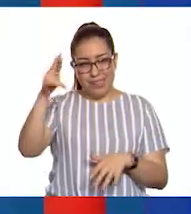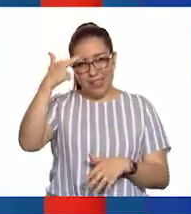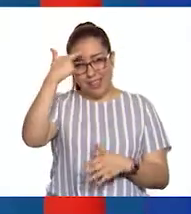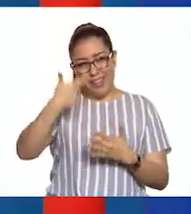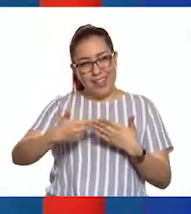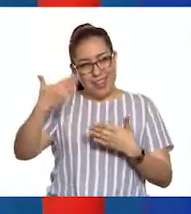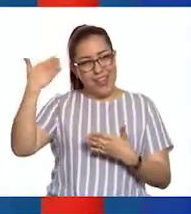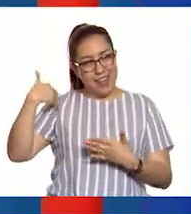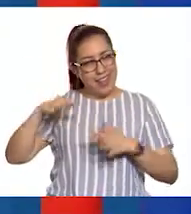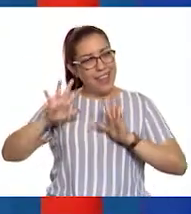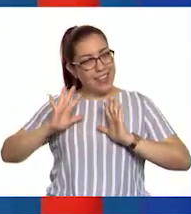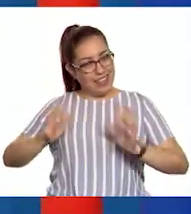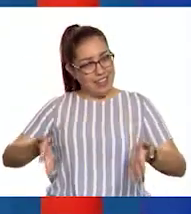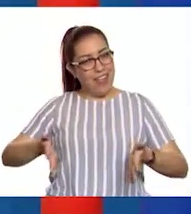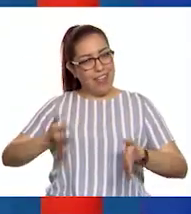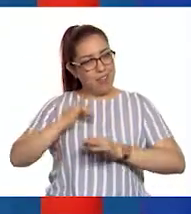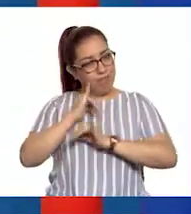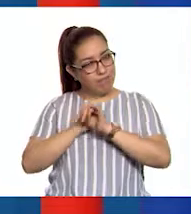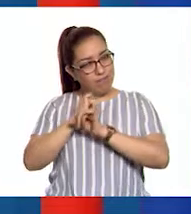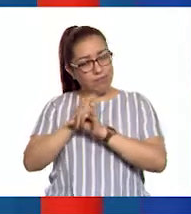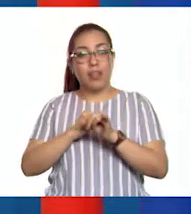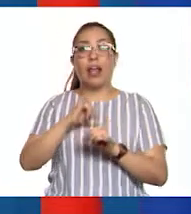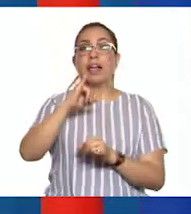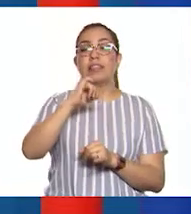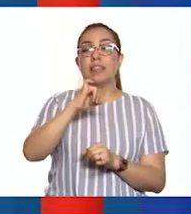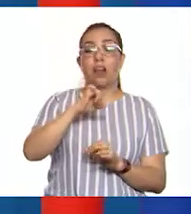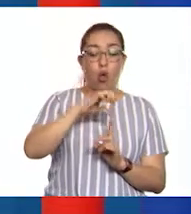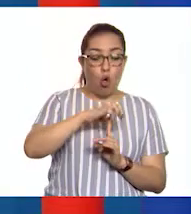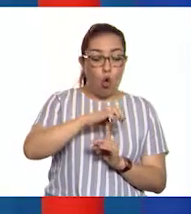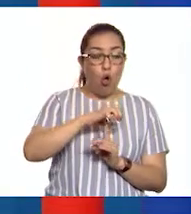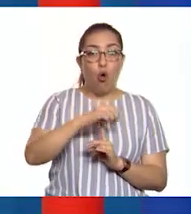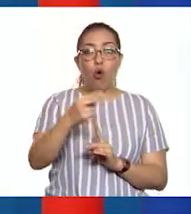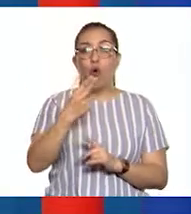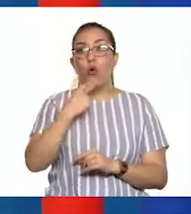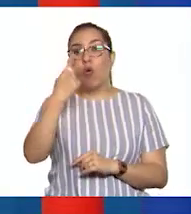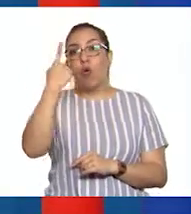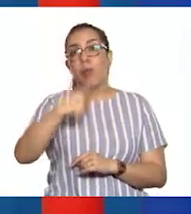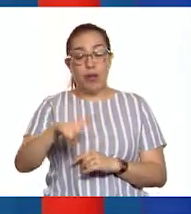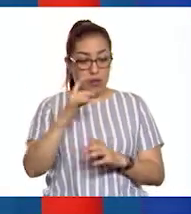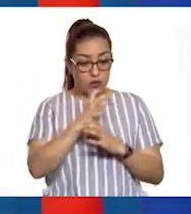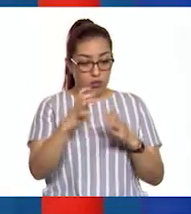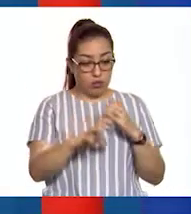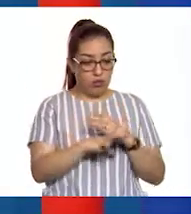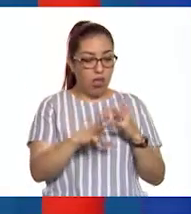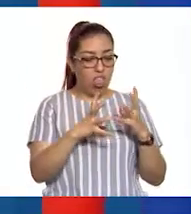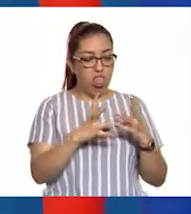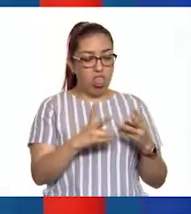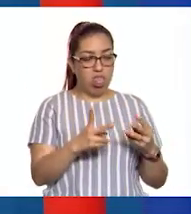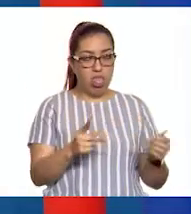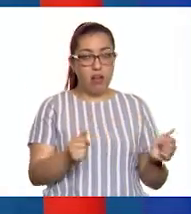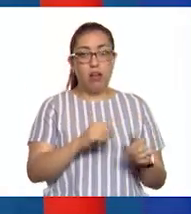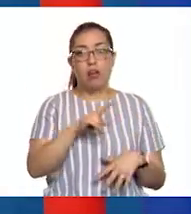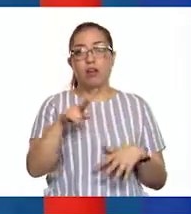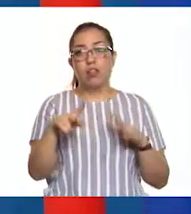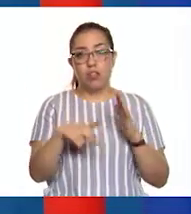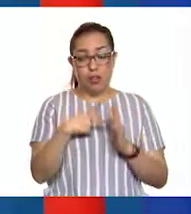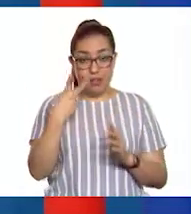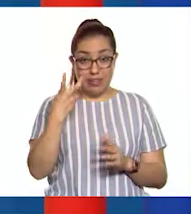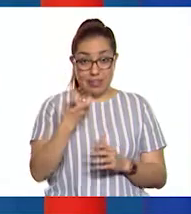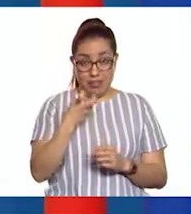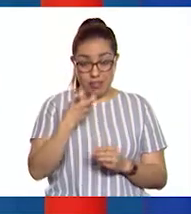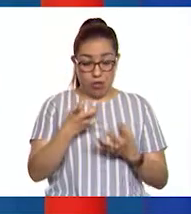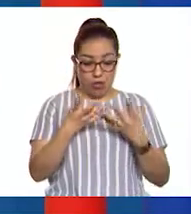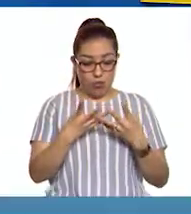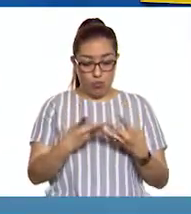maestro. Sí, recuerdo que su función es ayudar a desintegrar los materiales y a reintegrar los nutrimentos al suelo para que otras